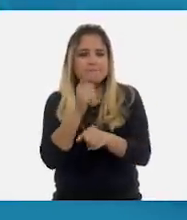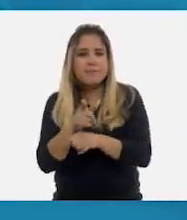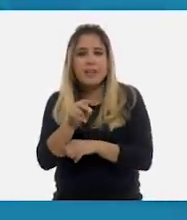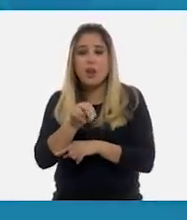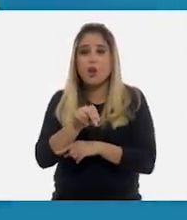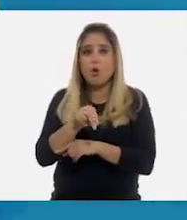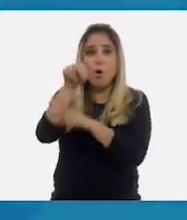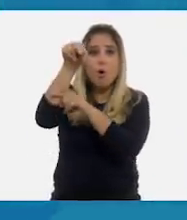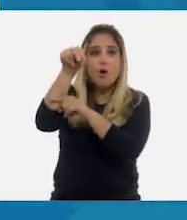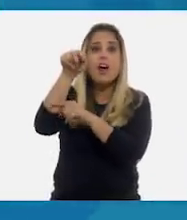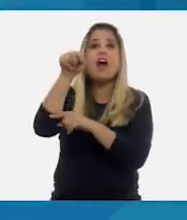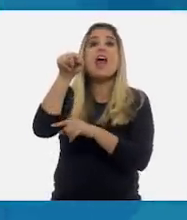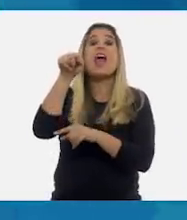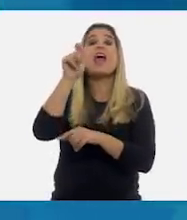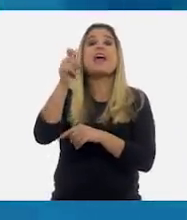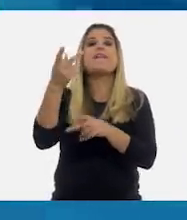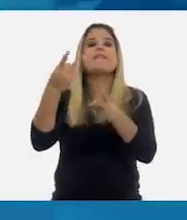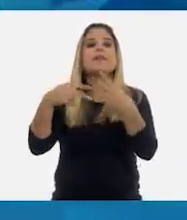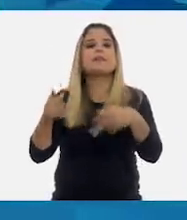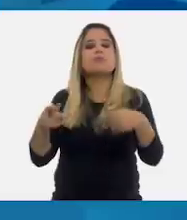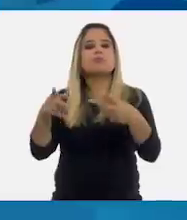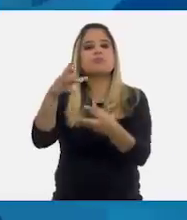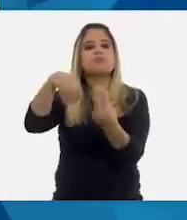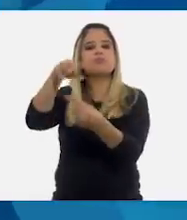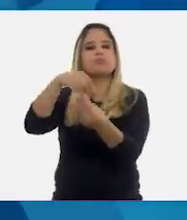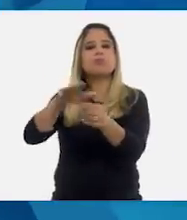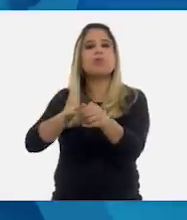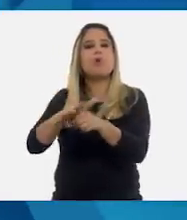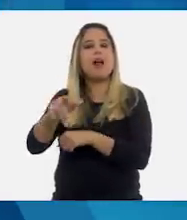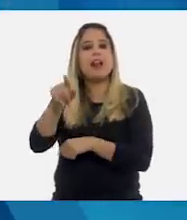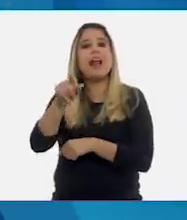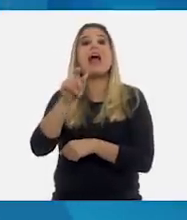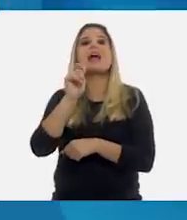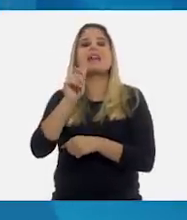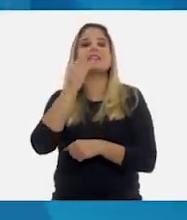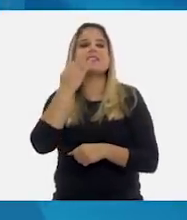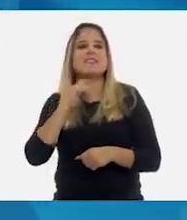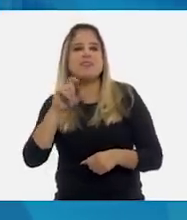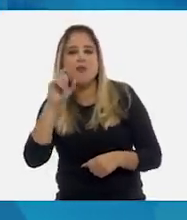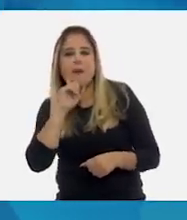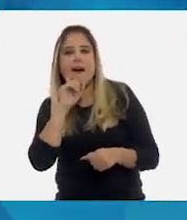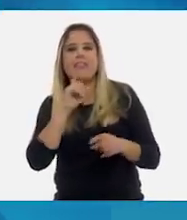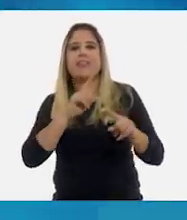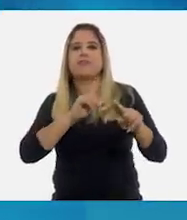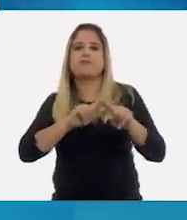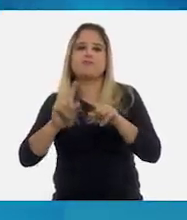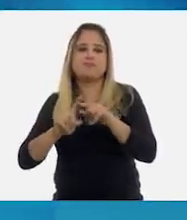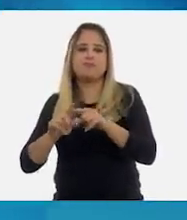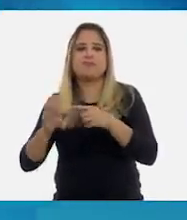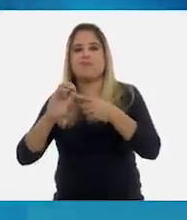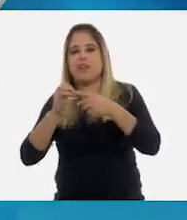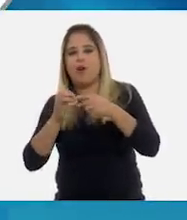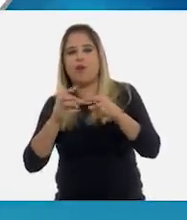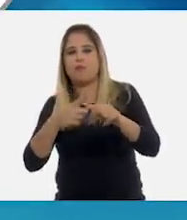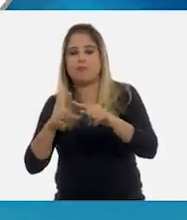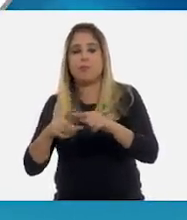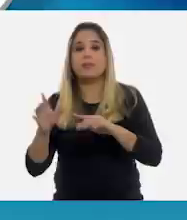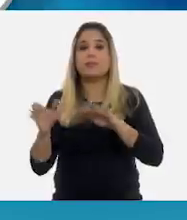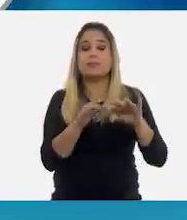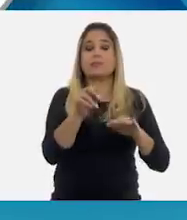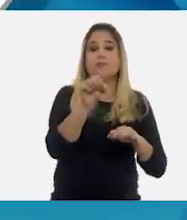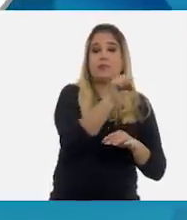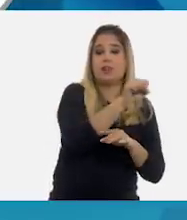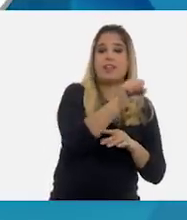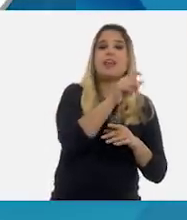noroeste la mayor producción agrícola tiene que ver con las hortalizas y los granos. Al noreste, con los